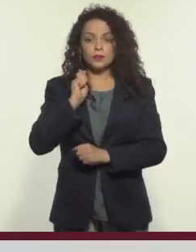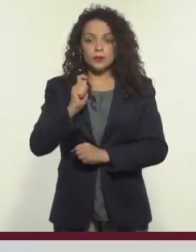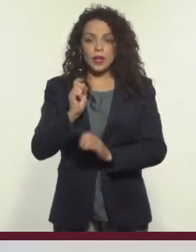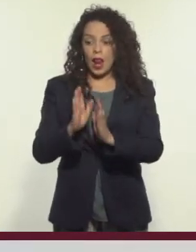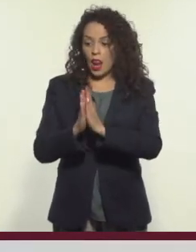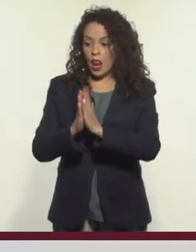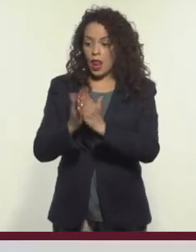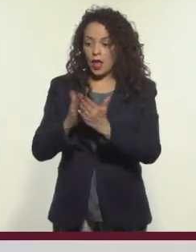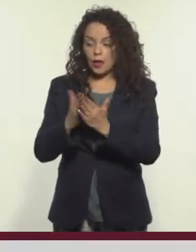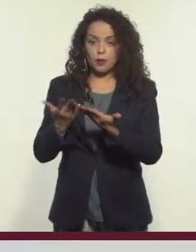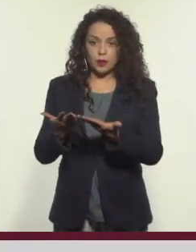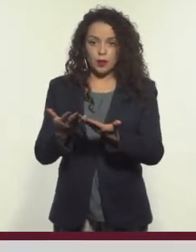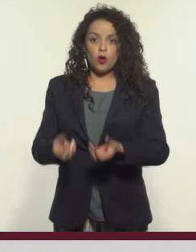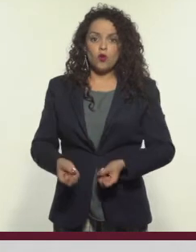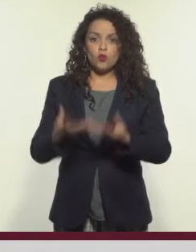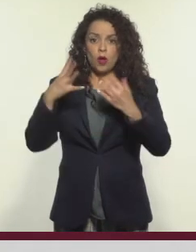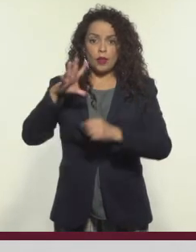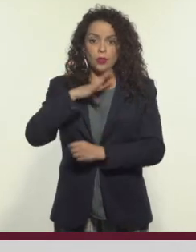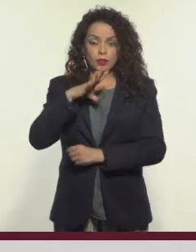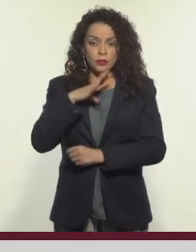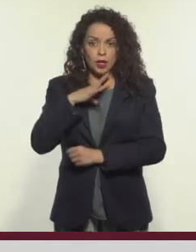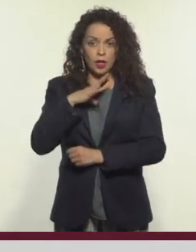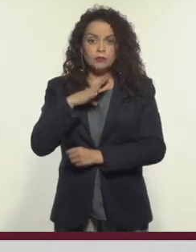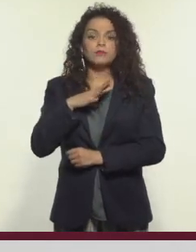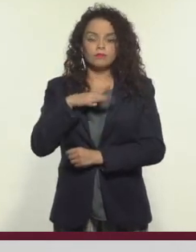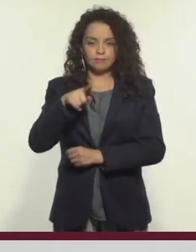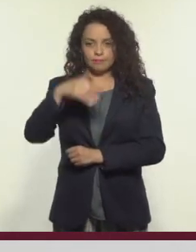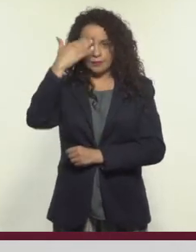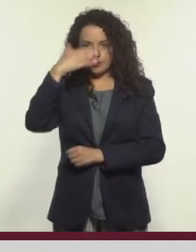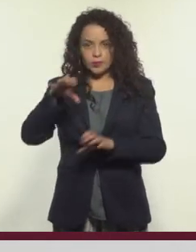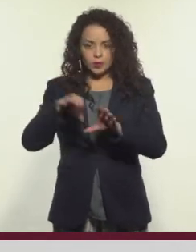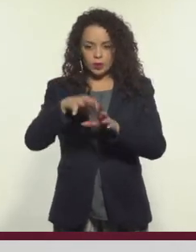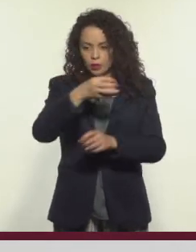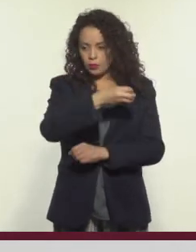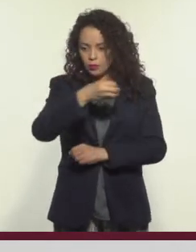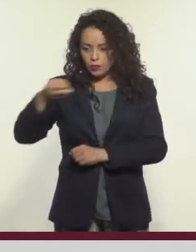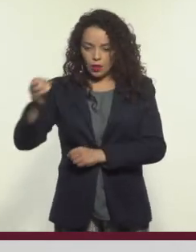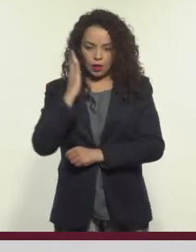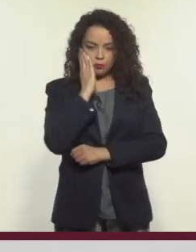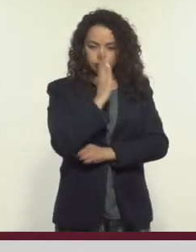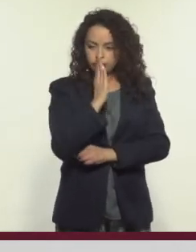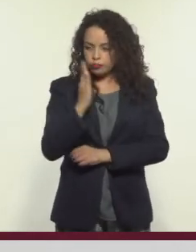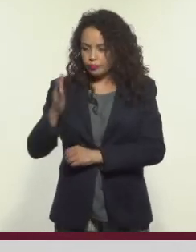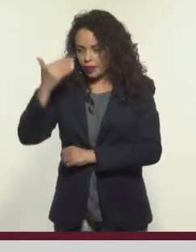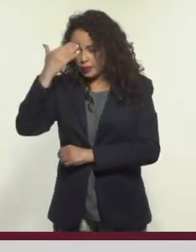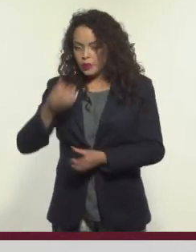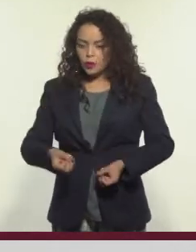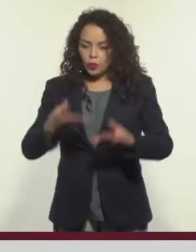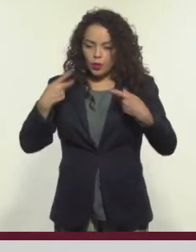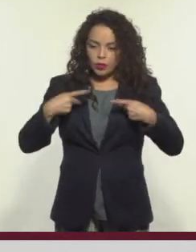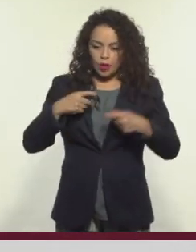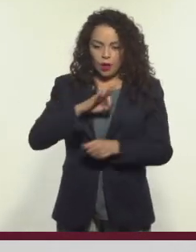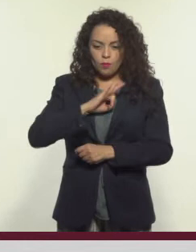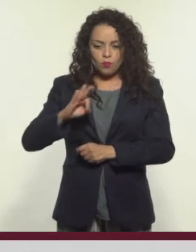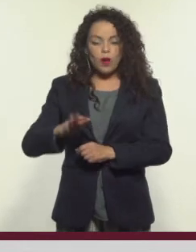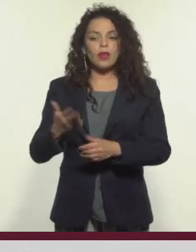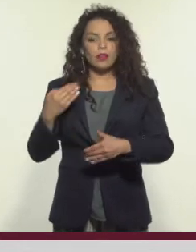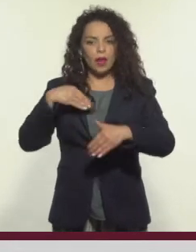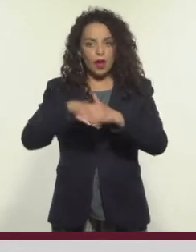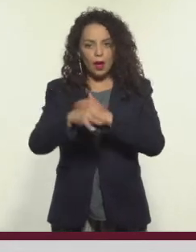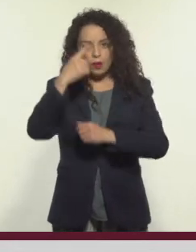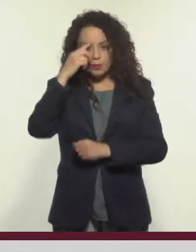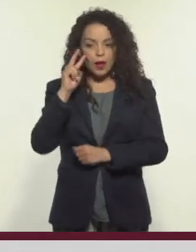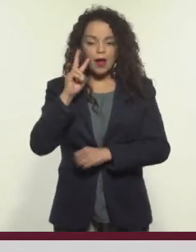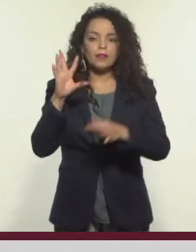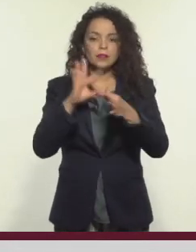convocar a los libros. Sabiendo cuántos libros tienes disponibles, puedes organizarlos por colecciones y saber cuántas personas pueden asistir,